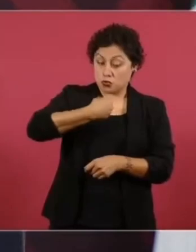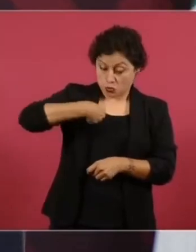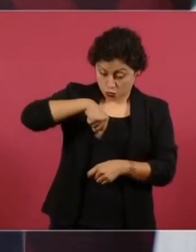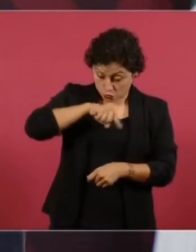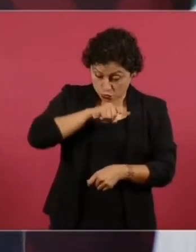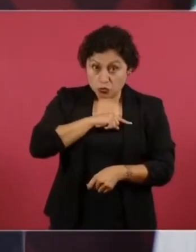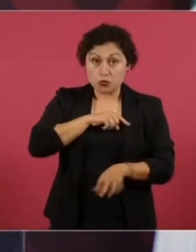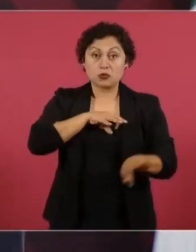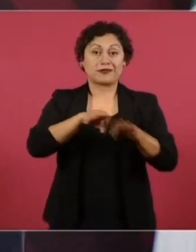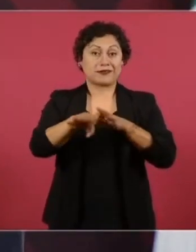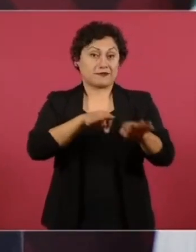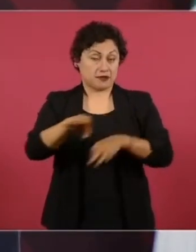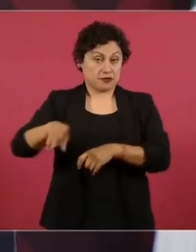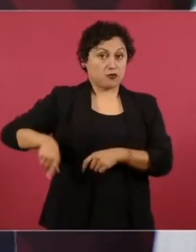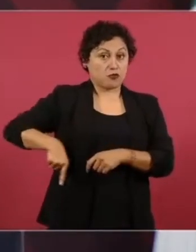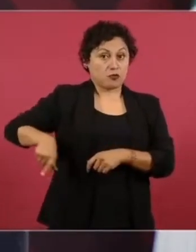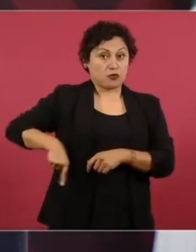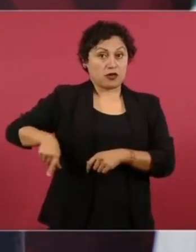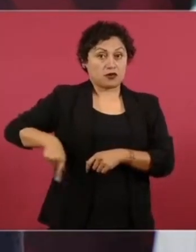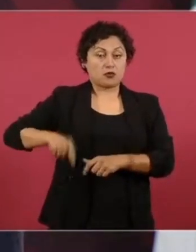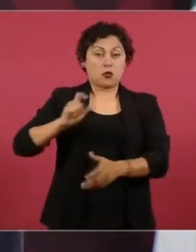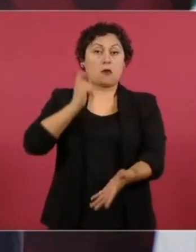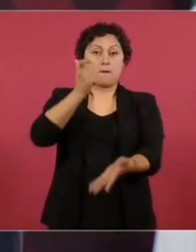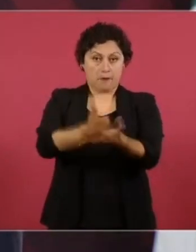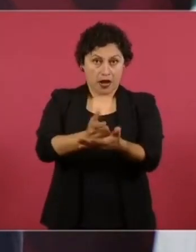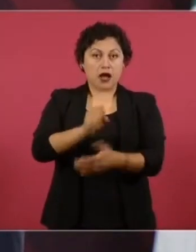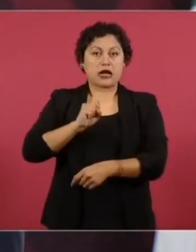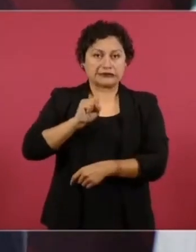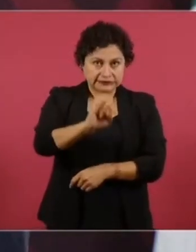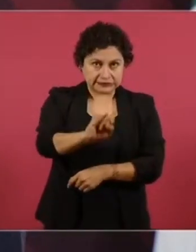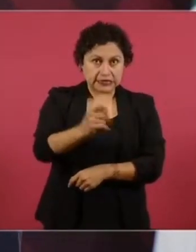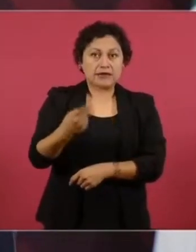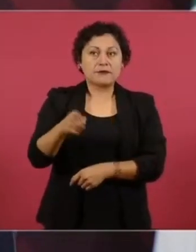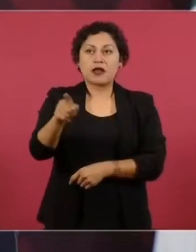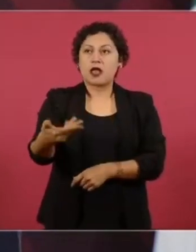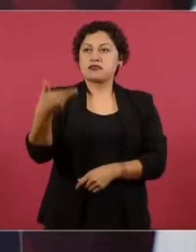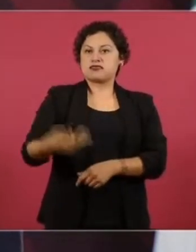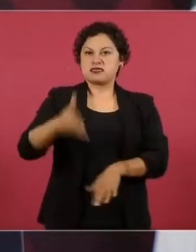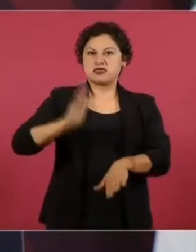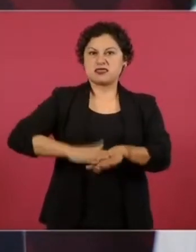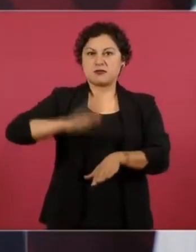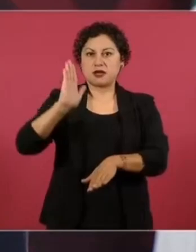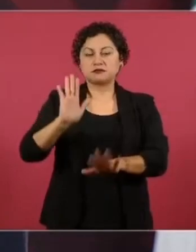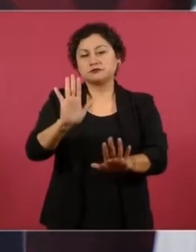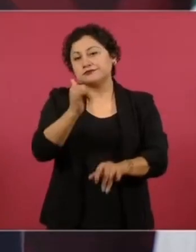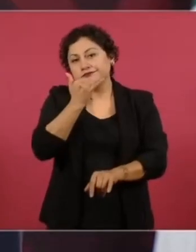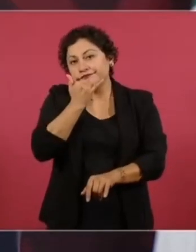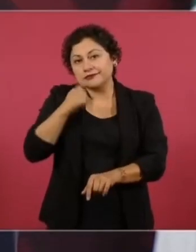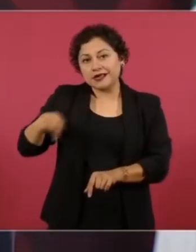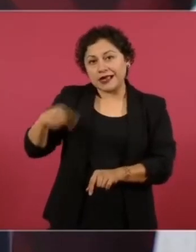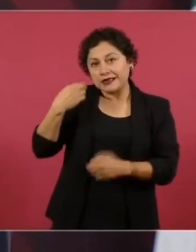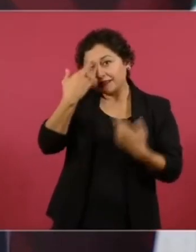públicos, pagar más de lo que se establece en un avalúo.